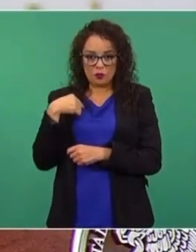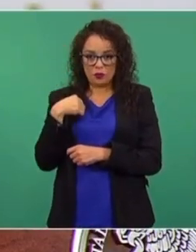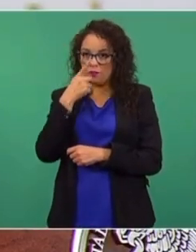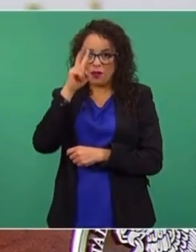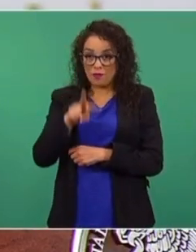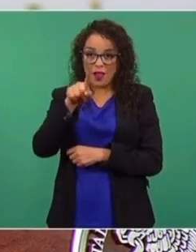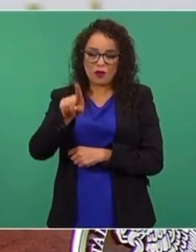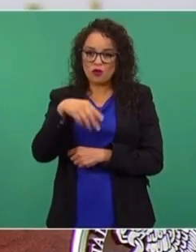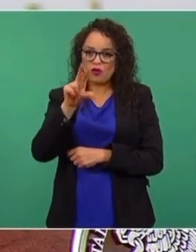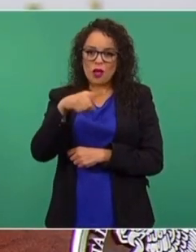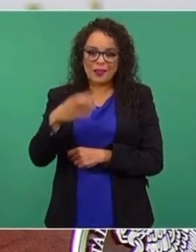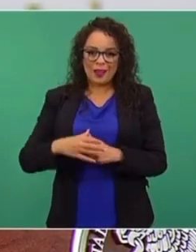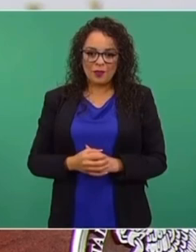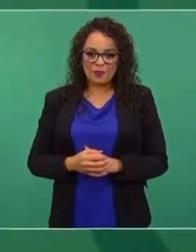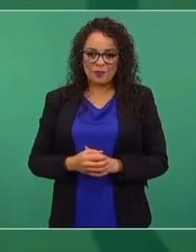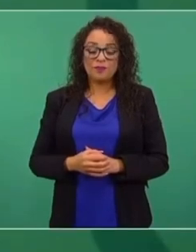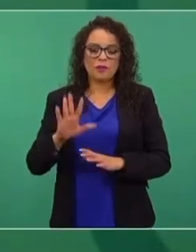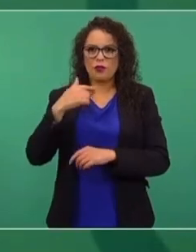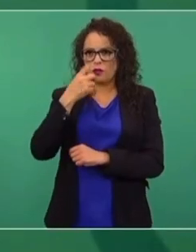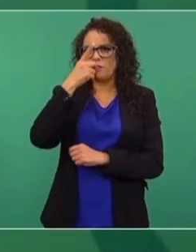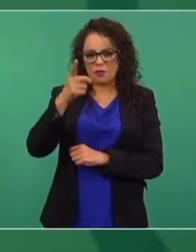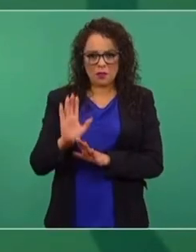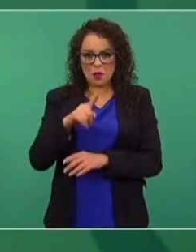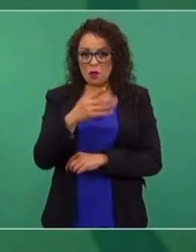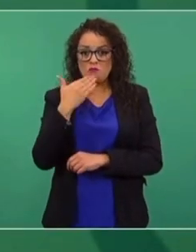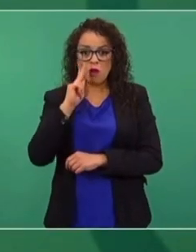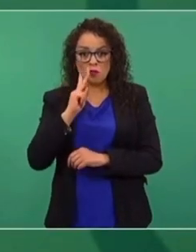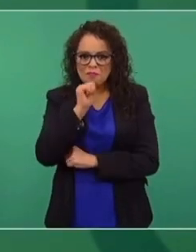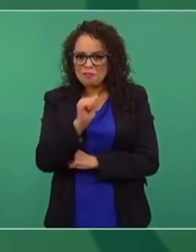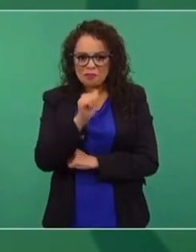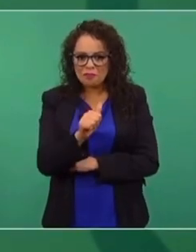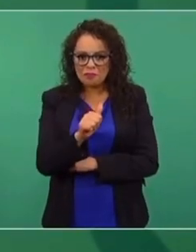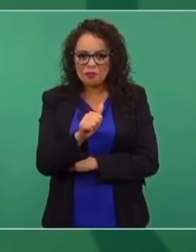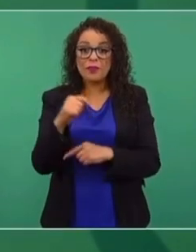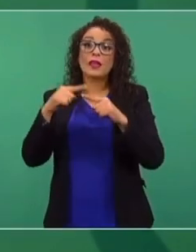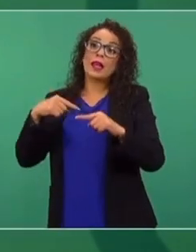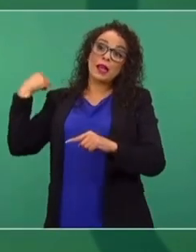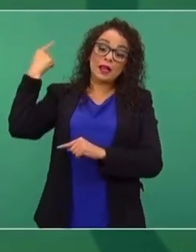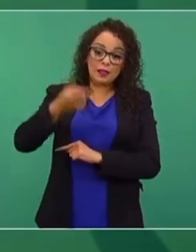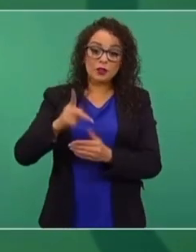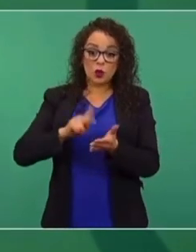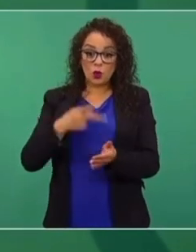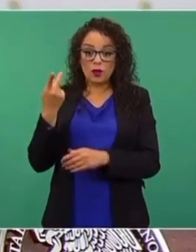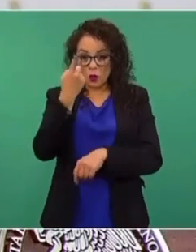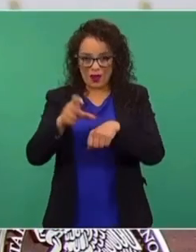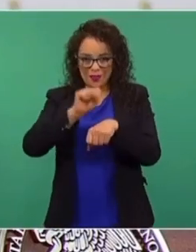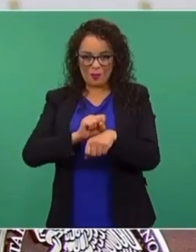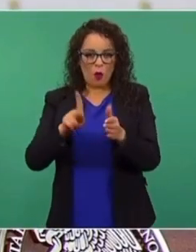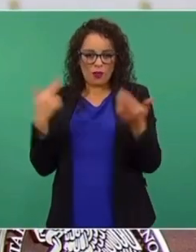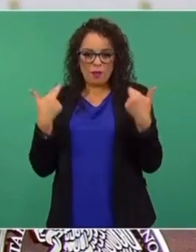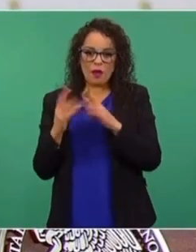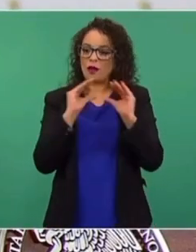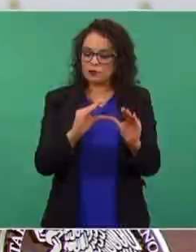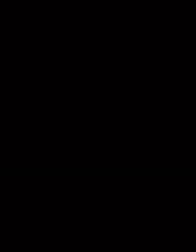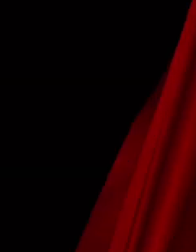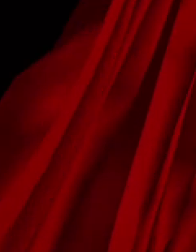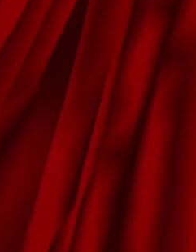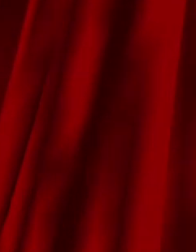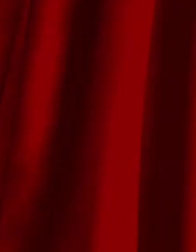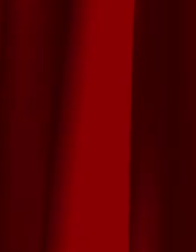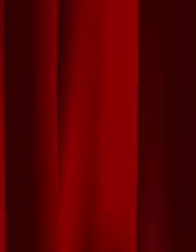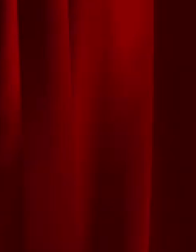que si no tiene pruebas, ofrezca una disculpa. Y en la siguiente clase, la siguiente semana, ofreció disculpa.